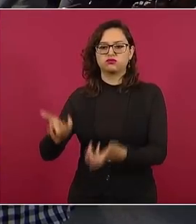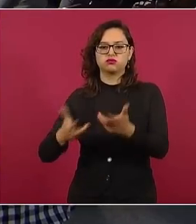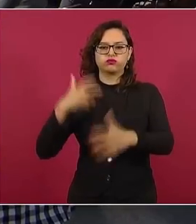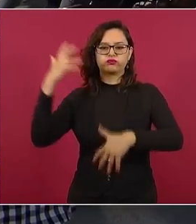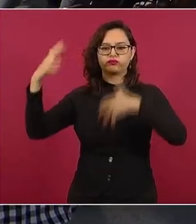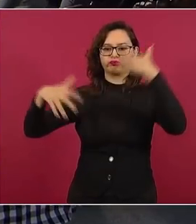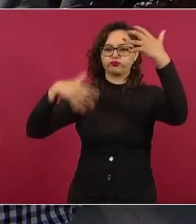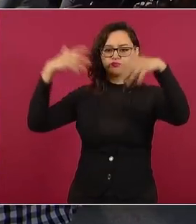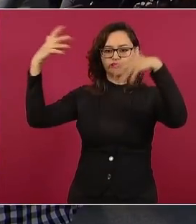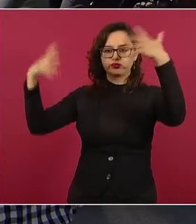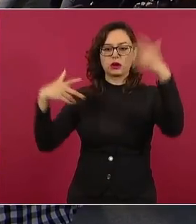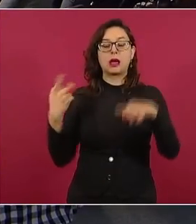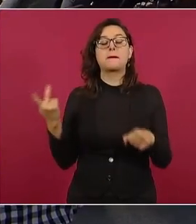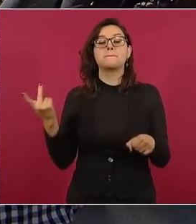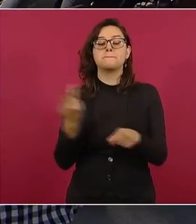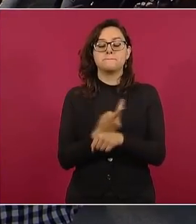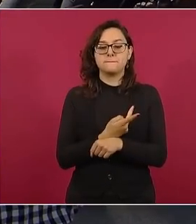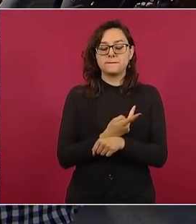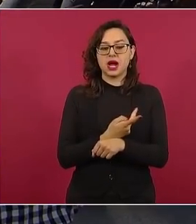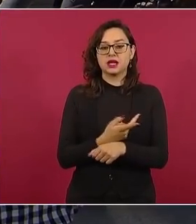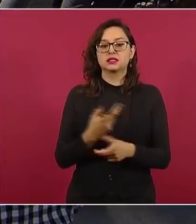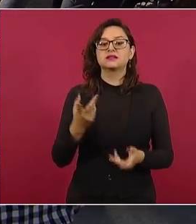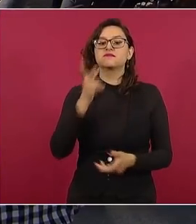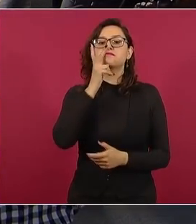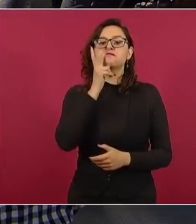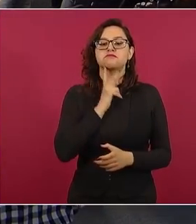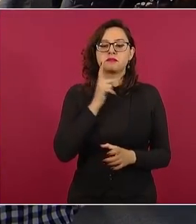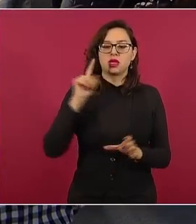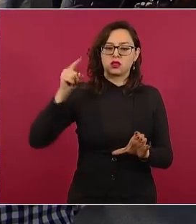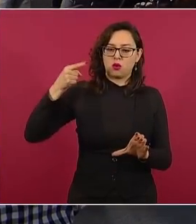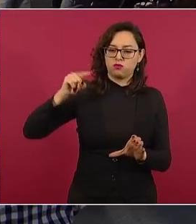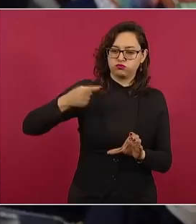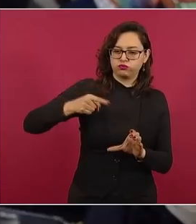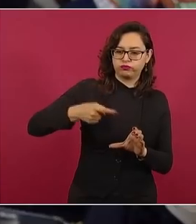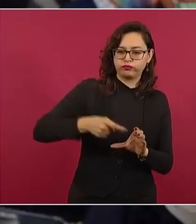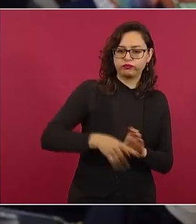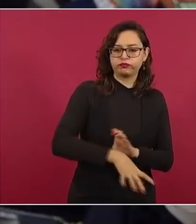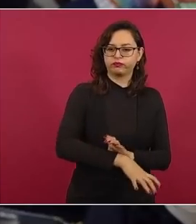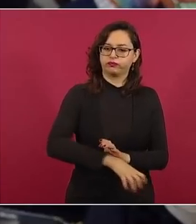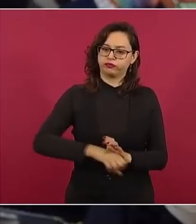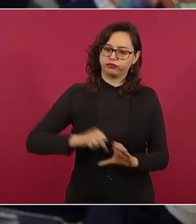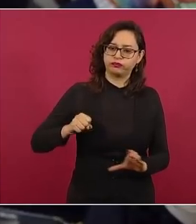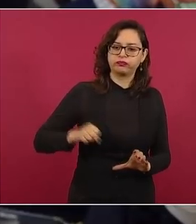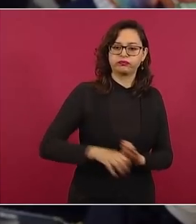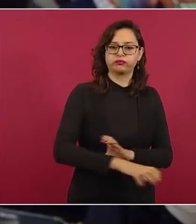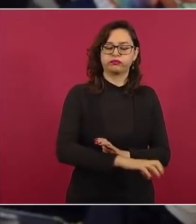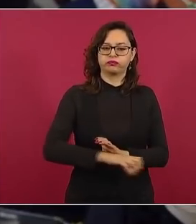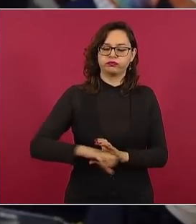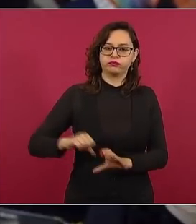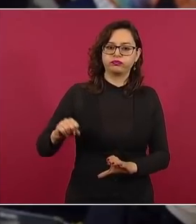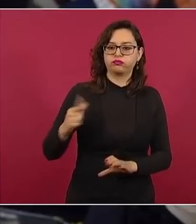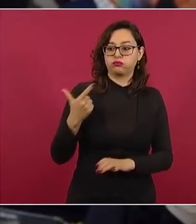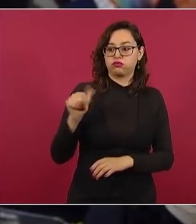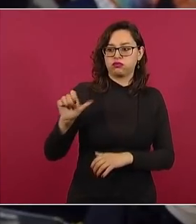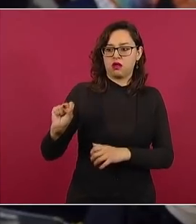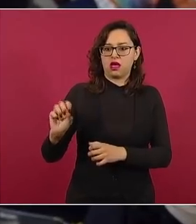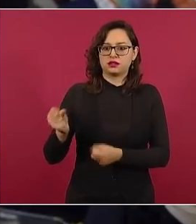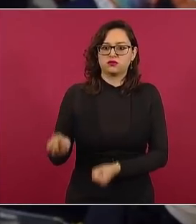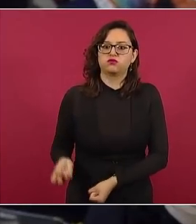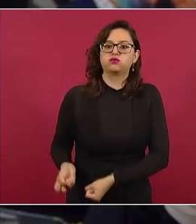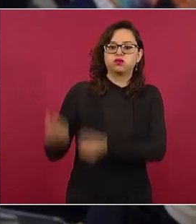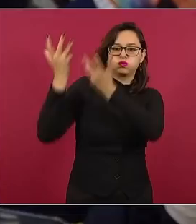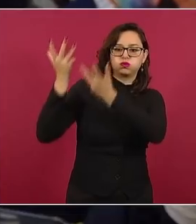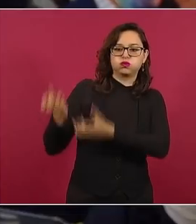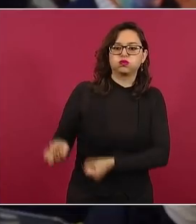de que a partir de que empezó a incrementarse la extracción de petróleo crudo, pues también aumentó o se incrementó la quema de gas en la